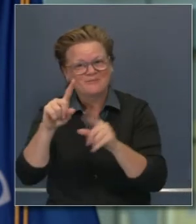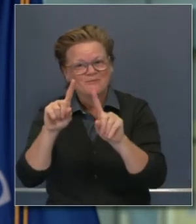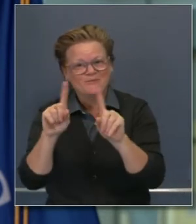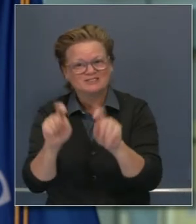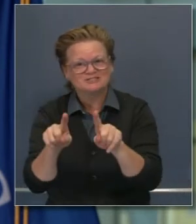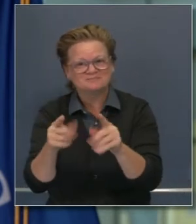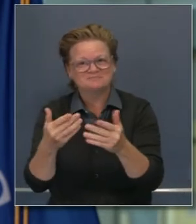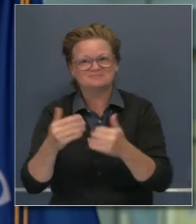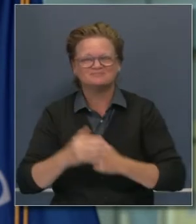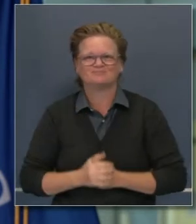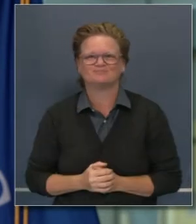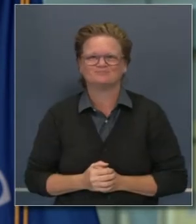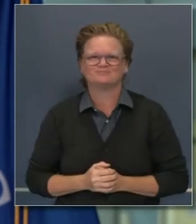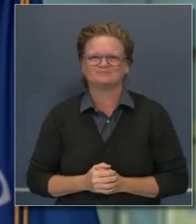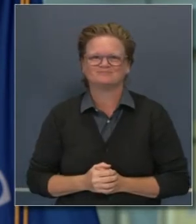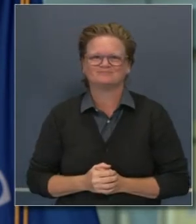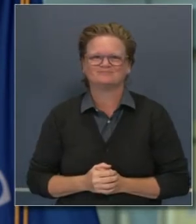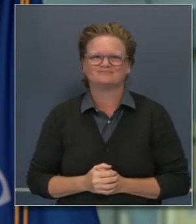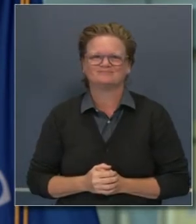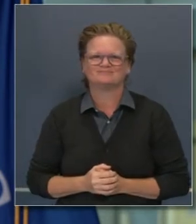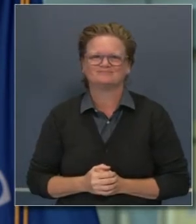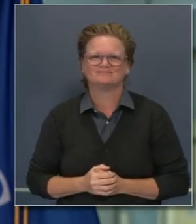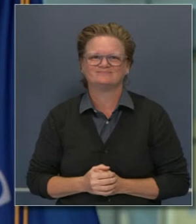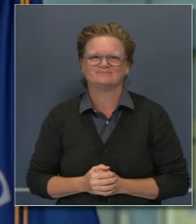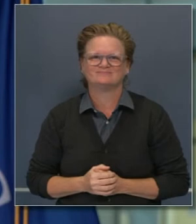Y, con eso, contestaré sus preguntas con mucho gusto.